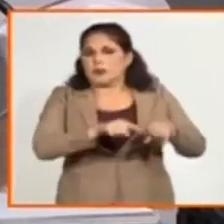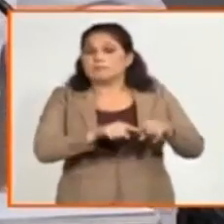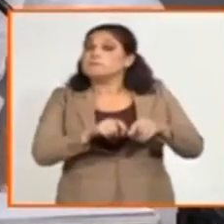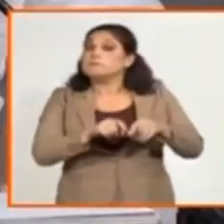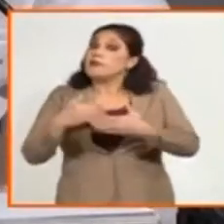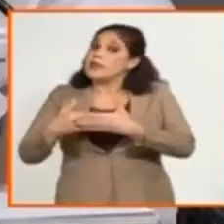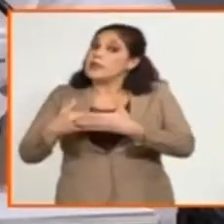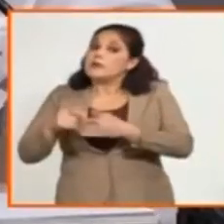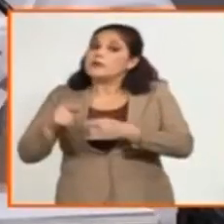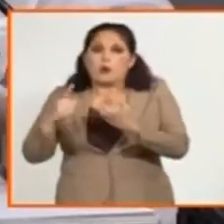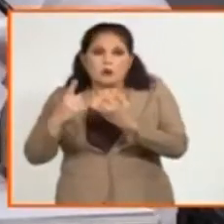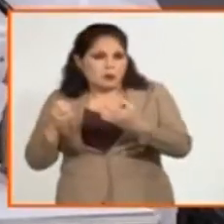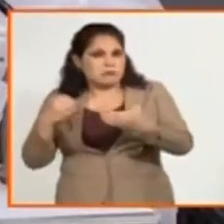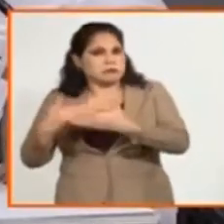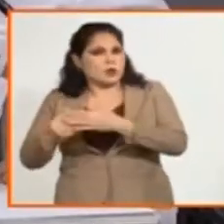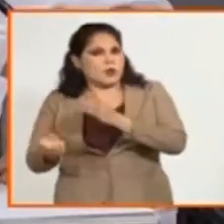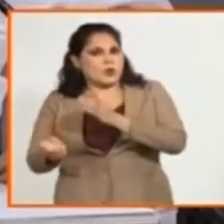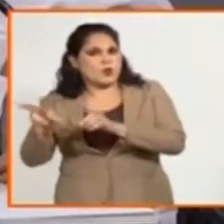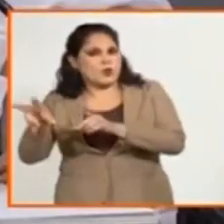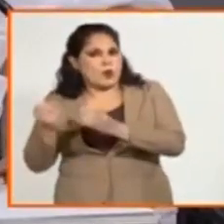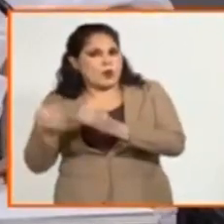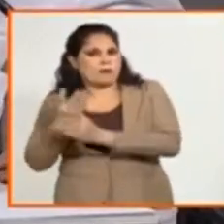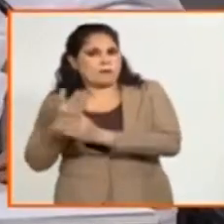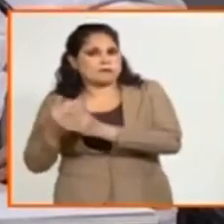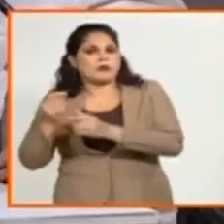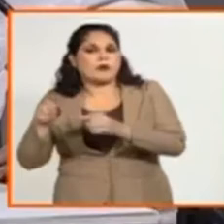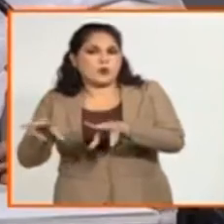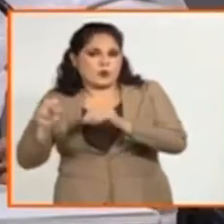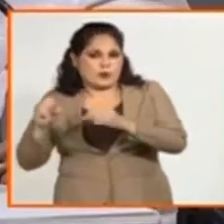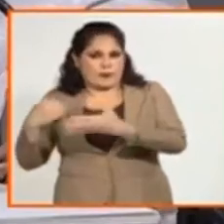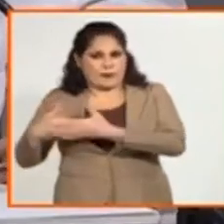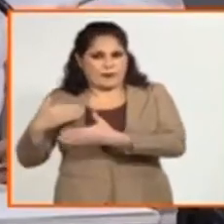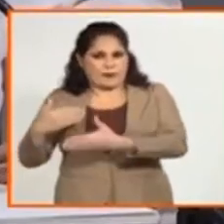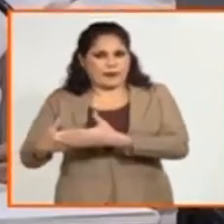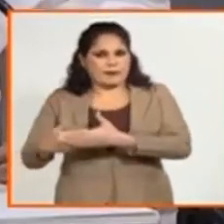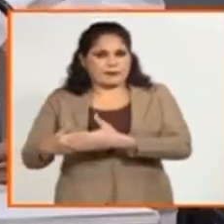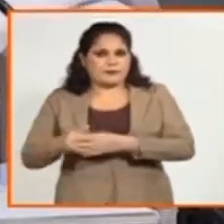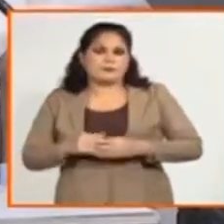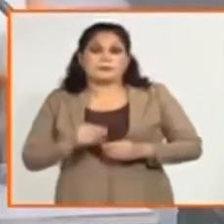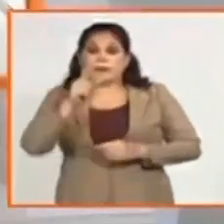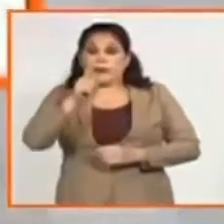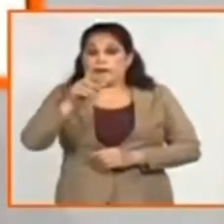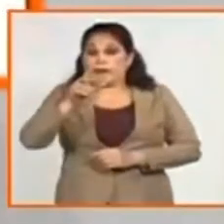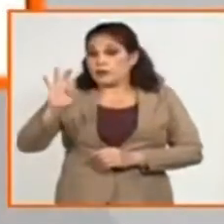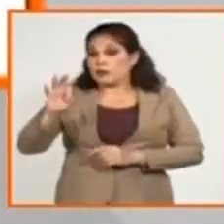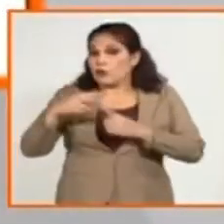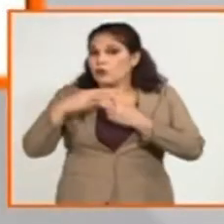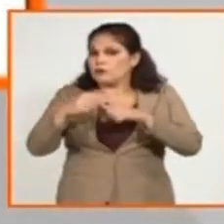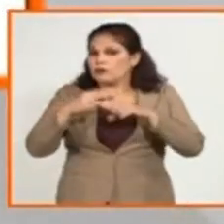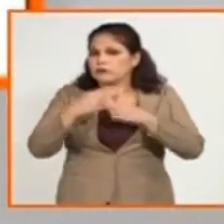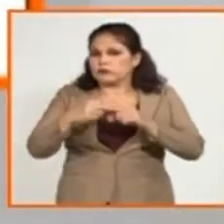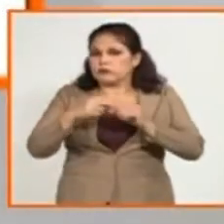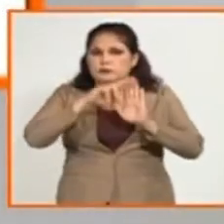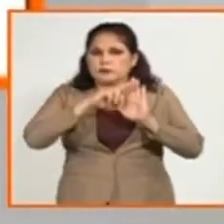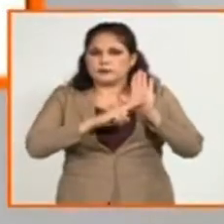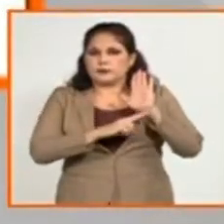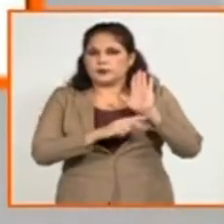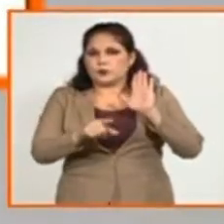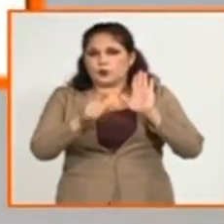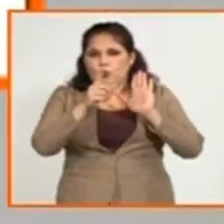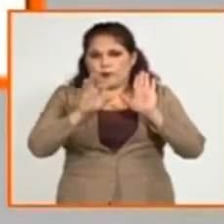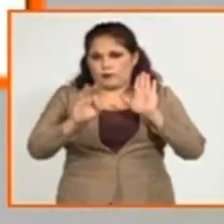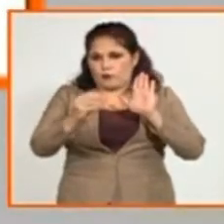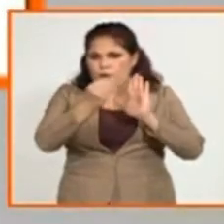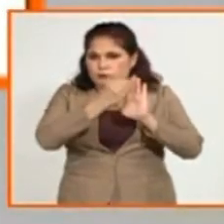Pero bien, hubo que hacerla en algunos temas y se hizo un diagnóstico muy fuerte y salieron 18 soluciones aprobadas ahí, que estamos ahora en la